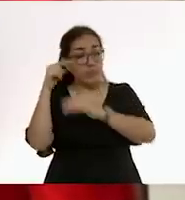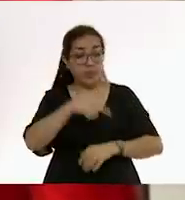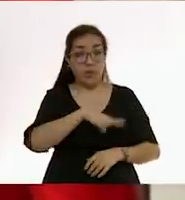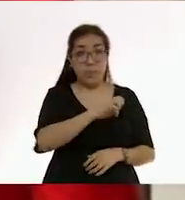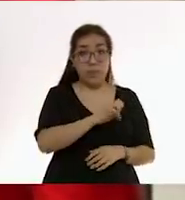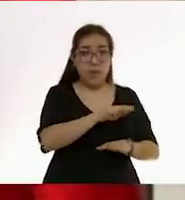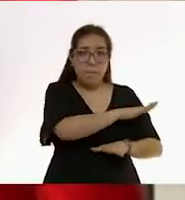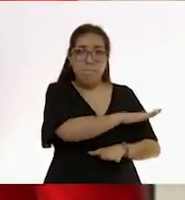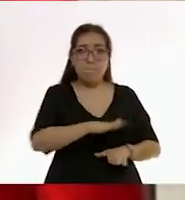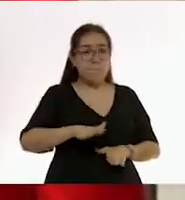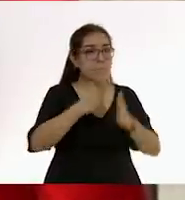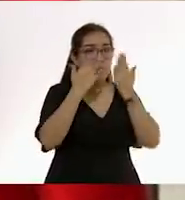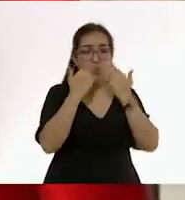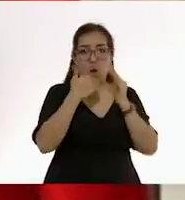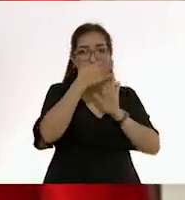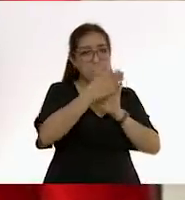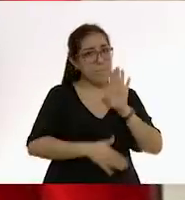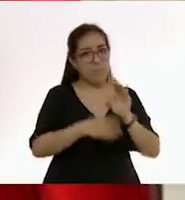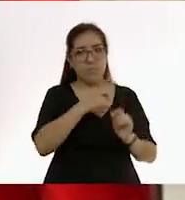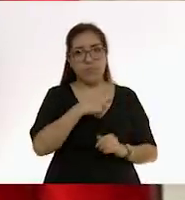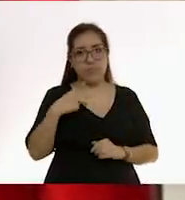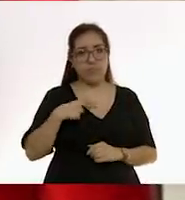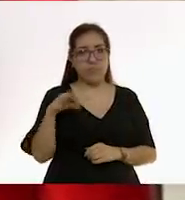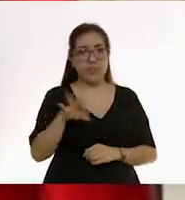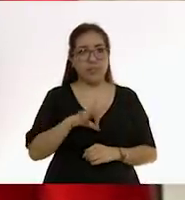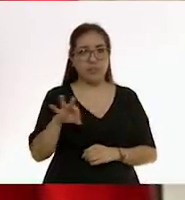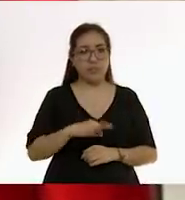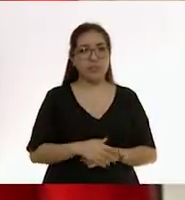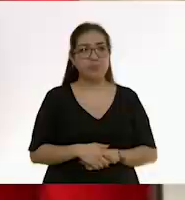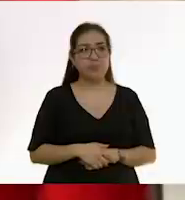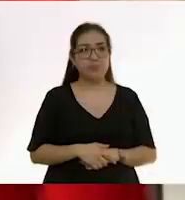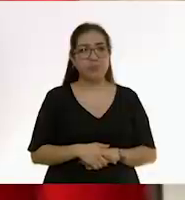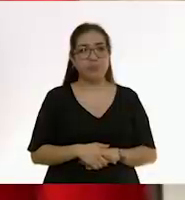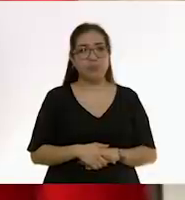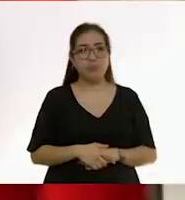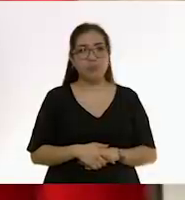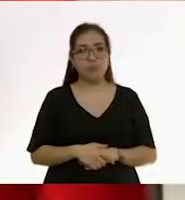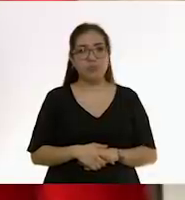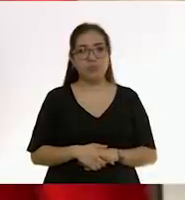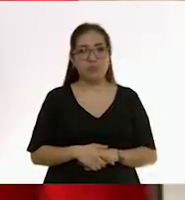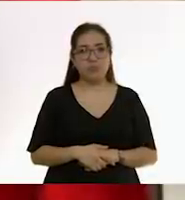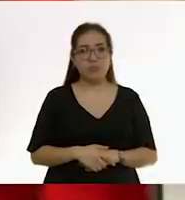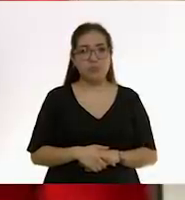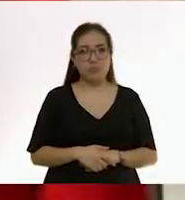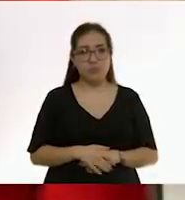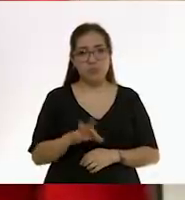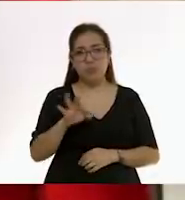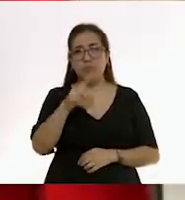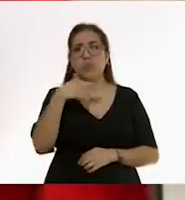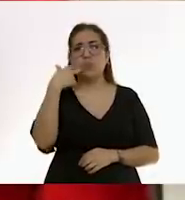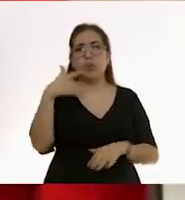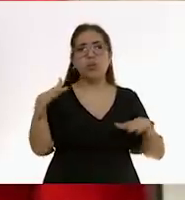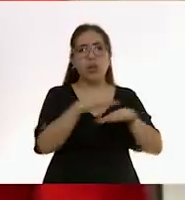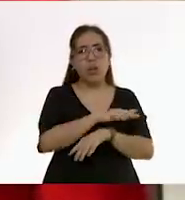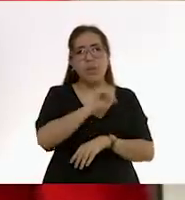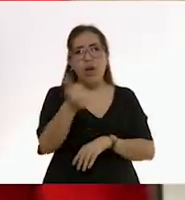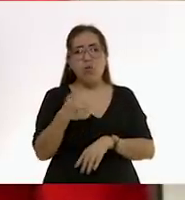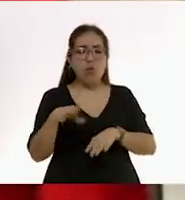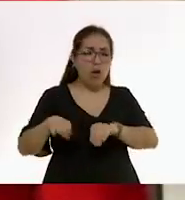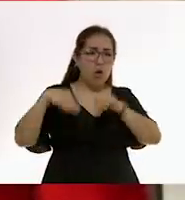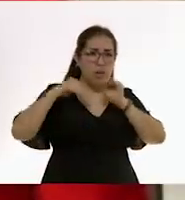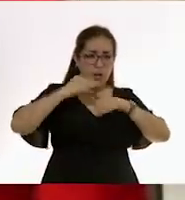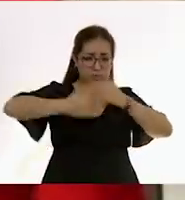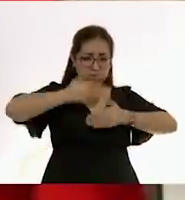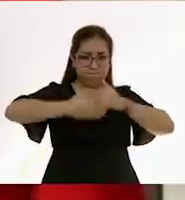y lisa. Si hay espacio, por ejemplo, entre el colchón y la cabecera, procura rellenarlo con sábanas o con toallas. Algo que